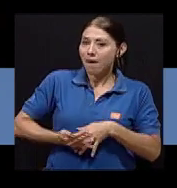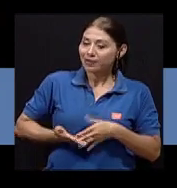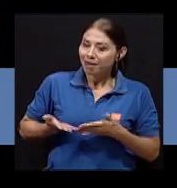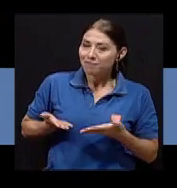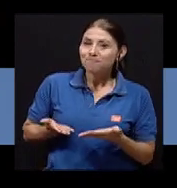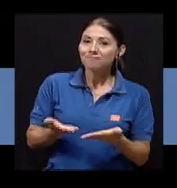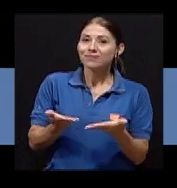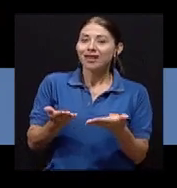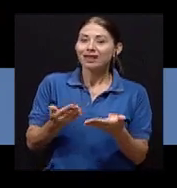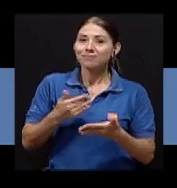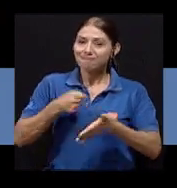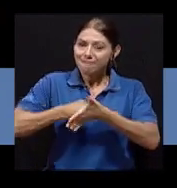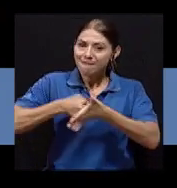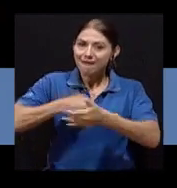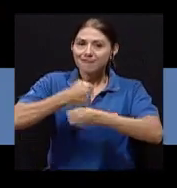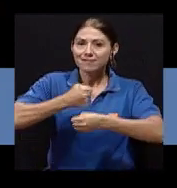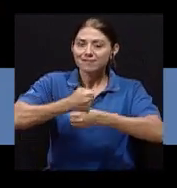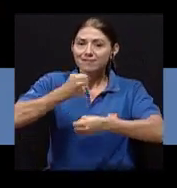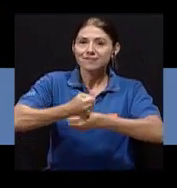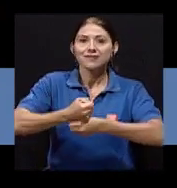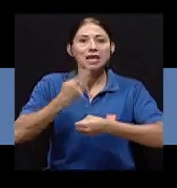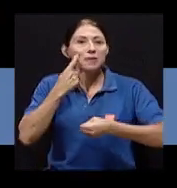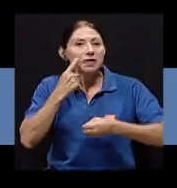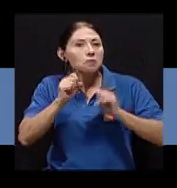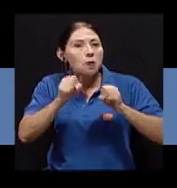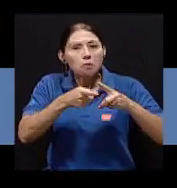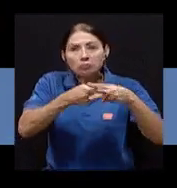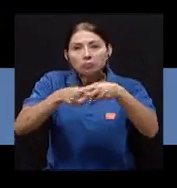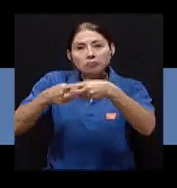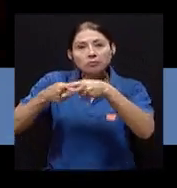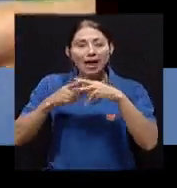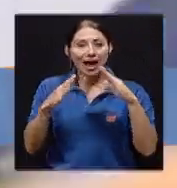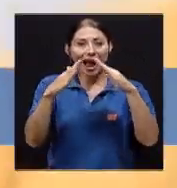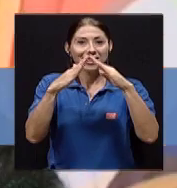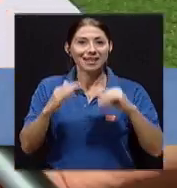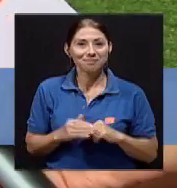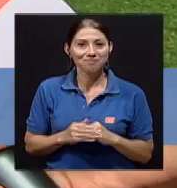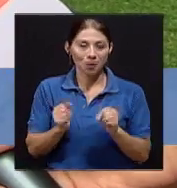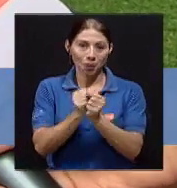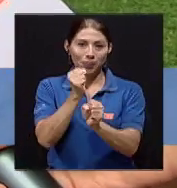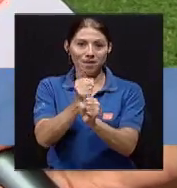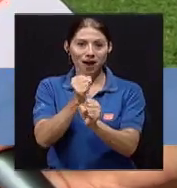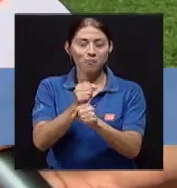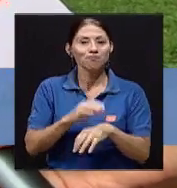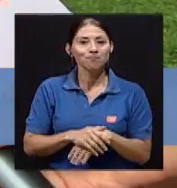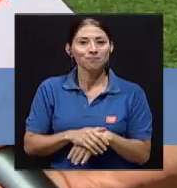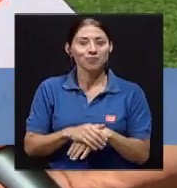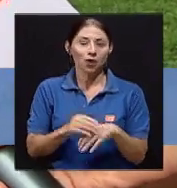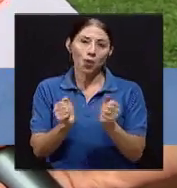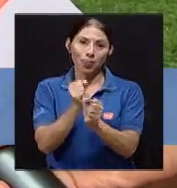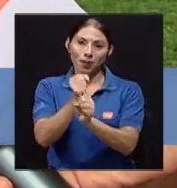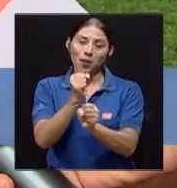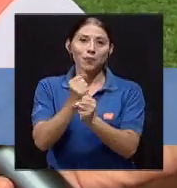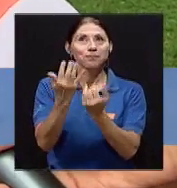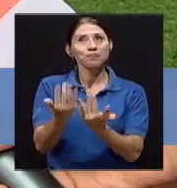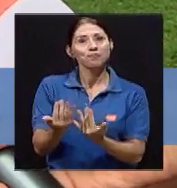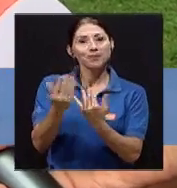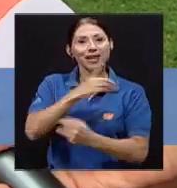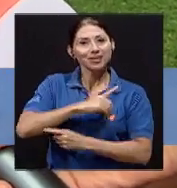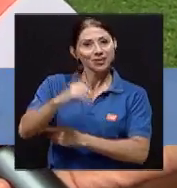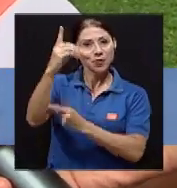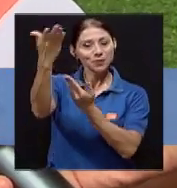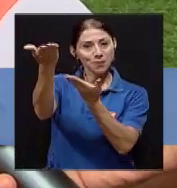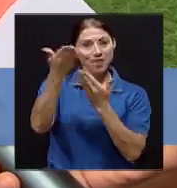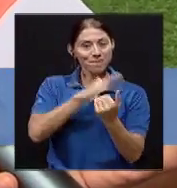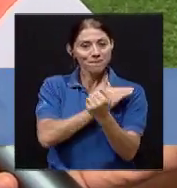Darle más duro al trabajo y ver si le meten las remodelaciones a la casa. Con trabajo, con trabajo y esperando en